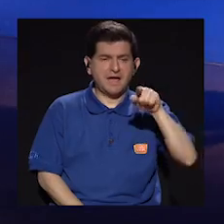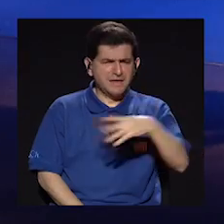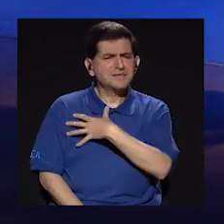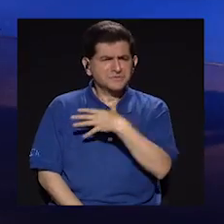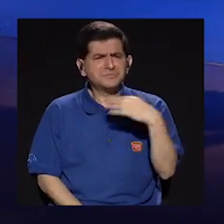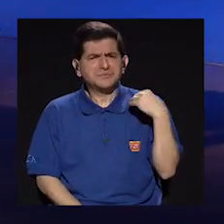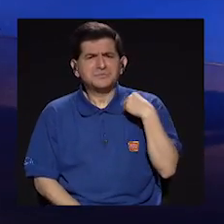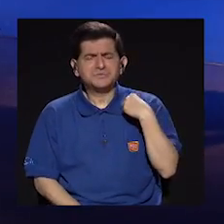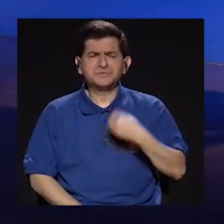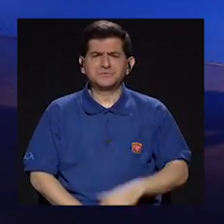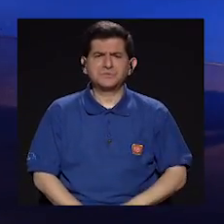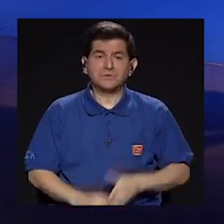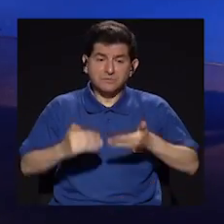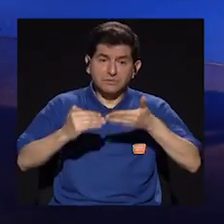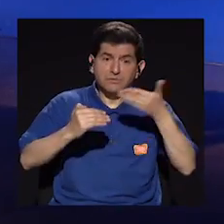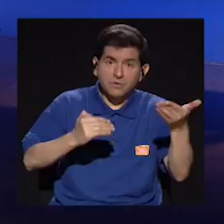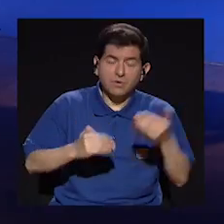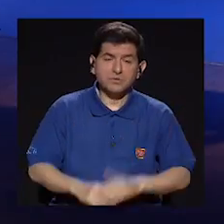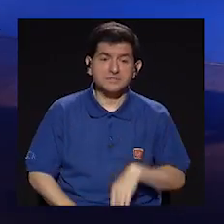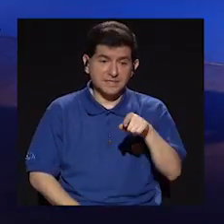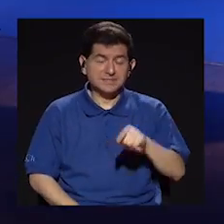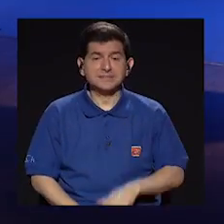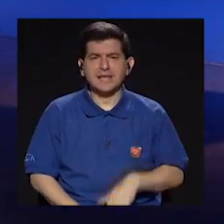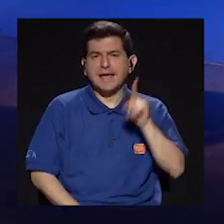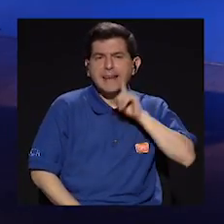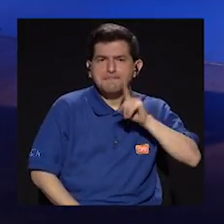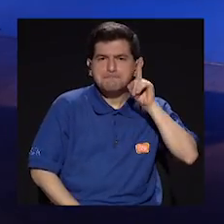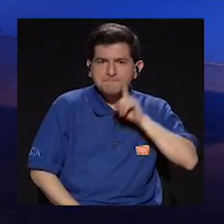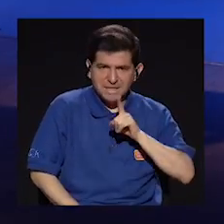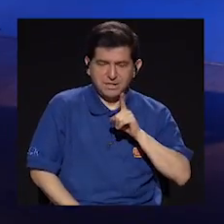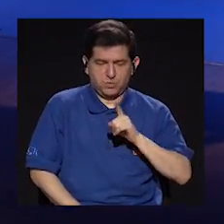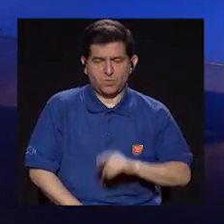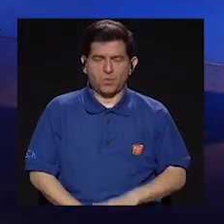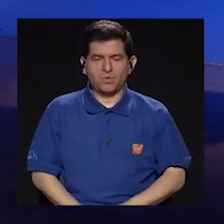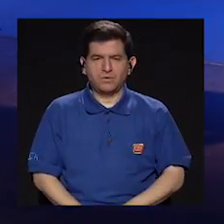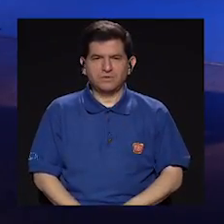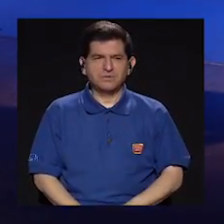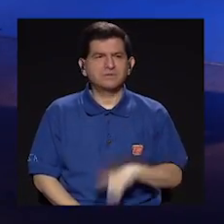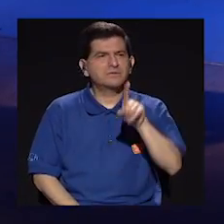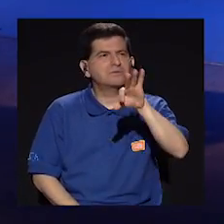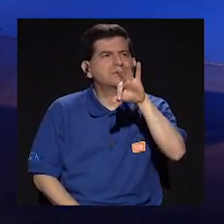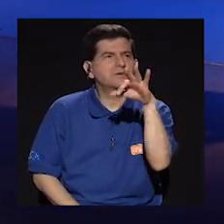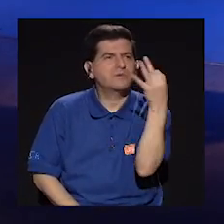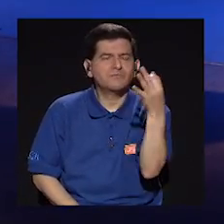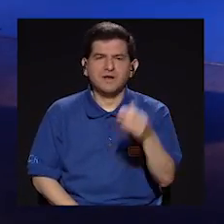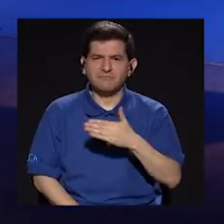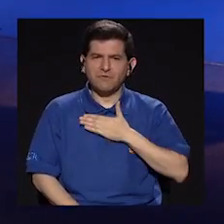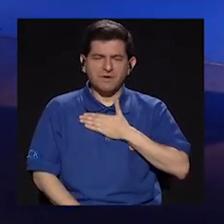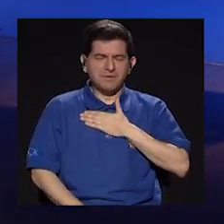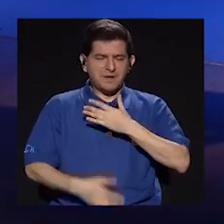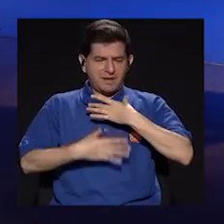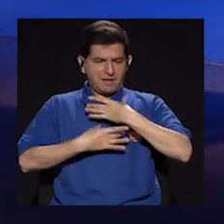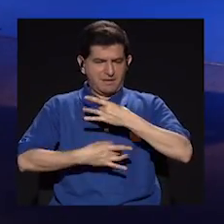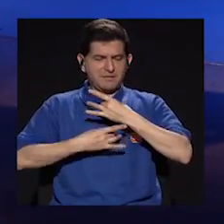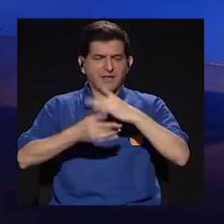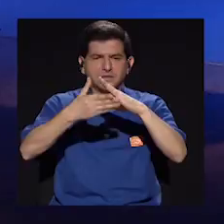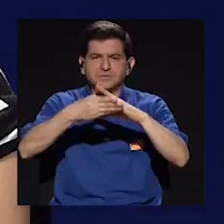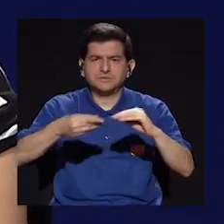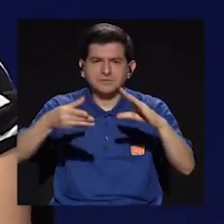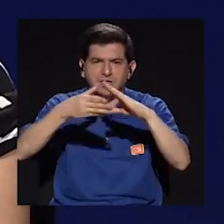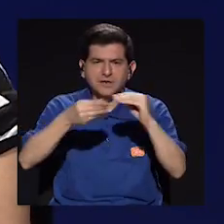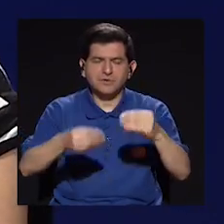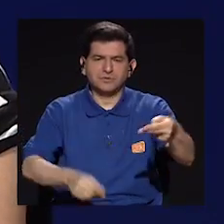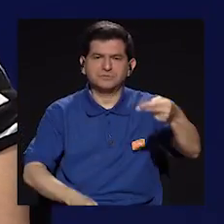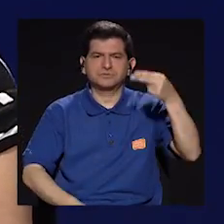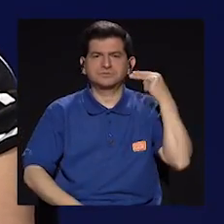gustó muchísimo, porque había aspectos en este mito que era de alguna manera lo que más me interesaba